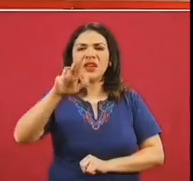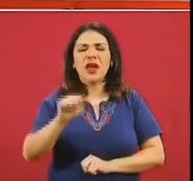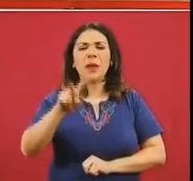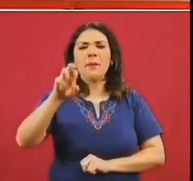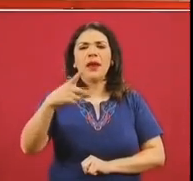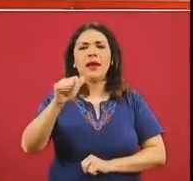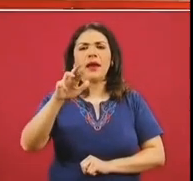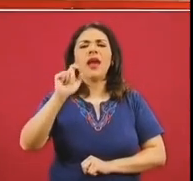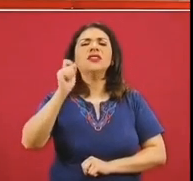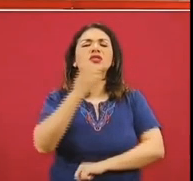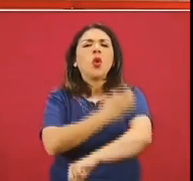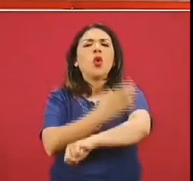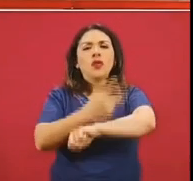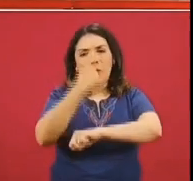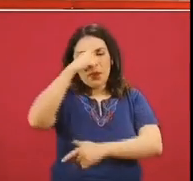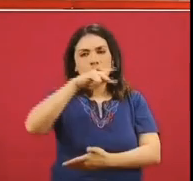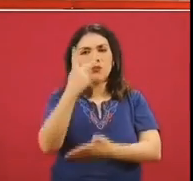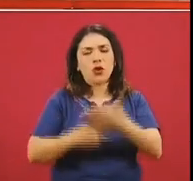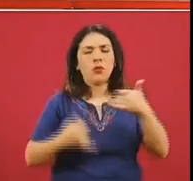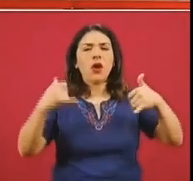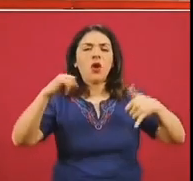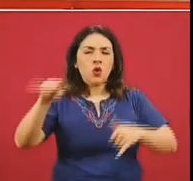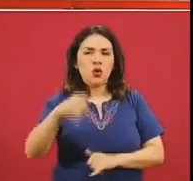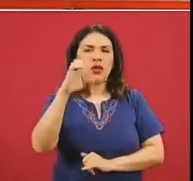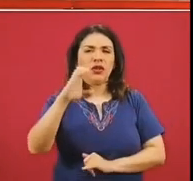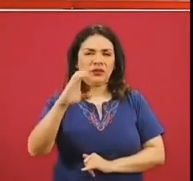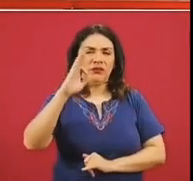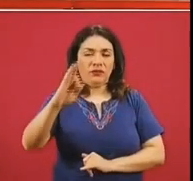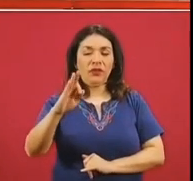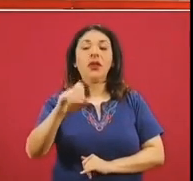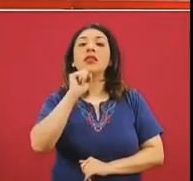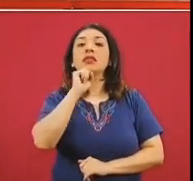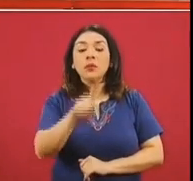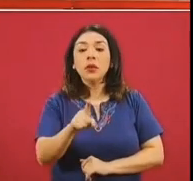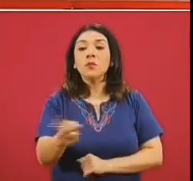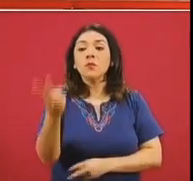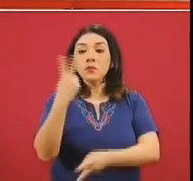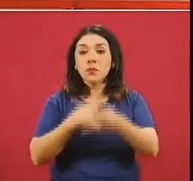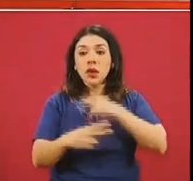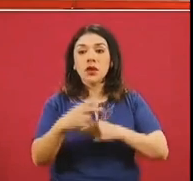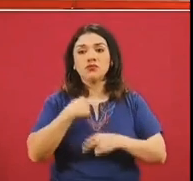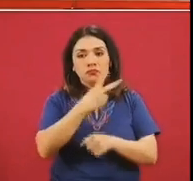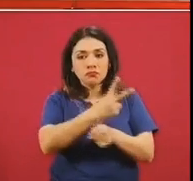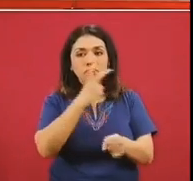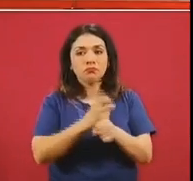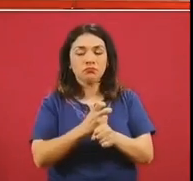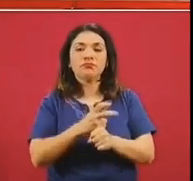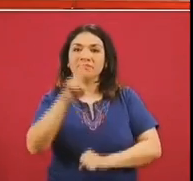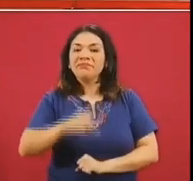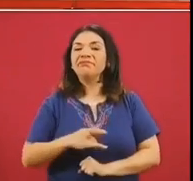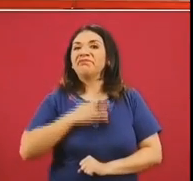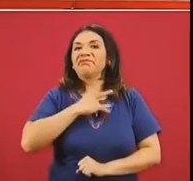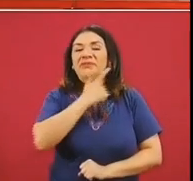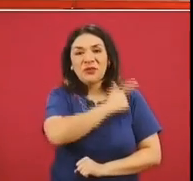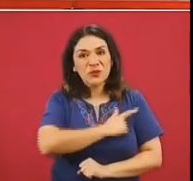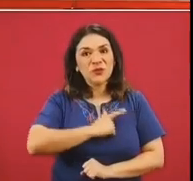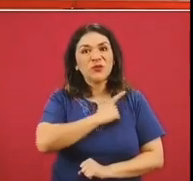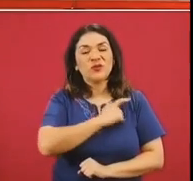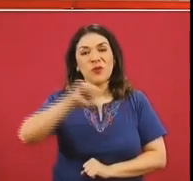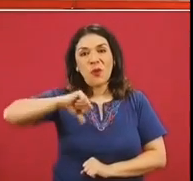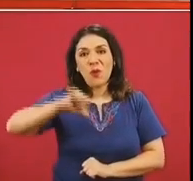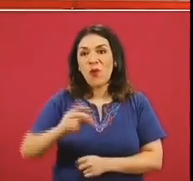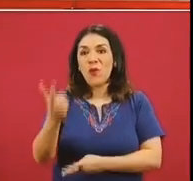coordinadora del programa Jóvenes Construyendo el Futuro y también invitamos y nos da mucho gusto